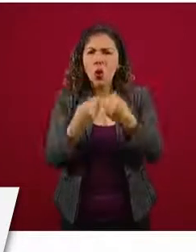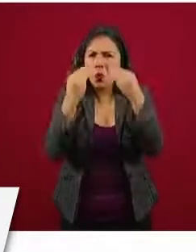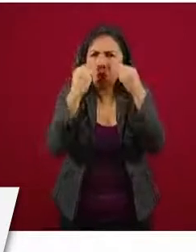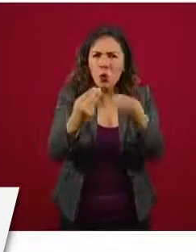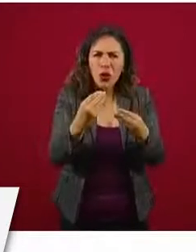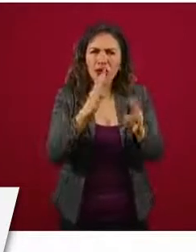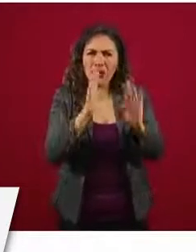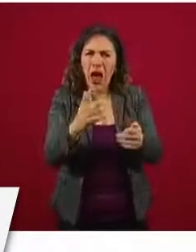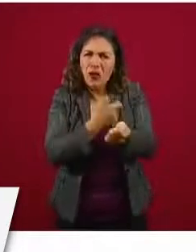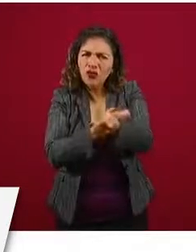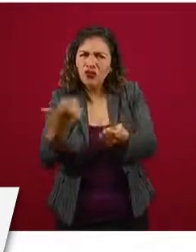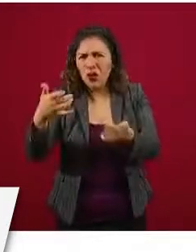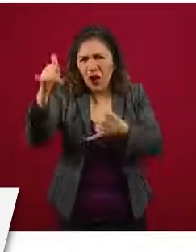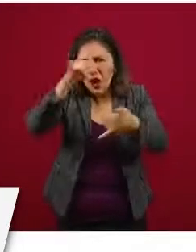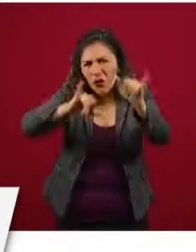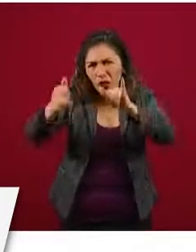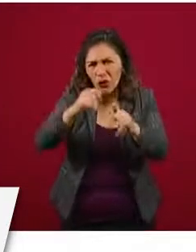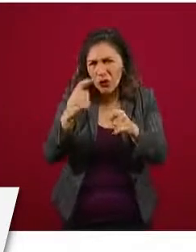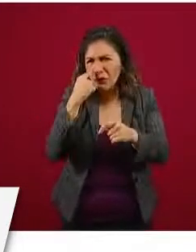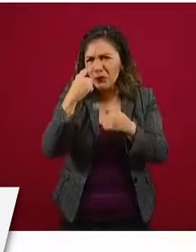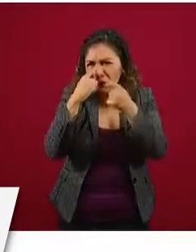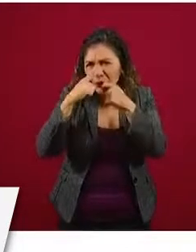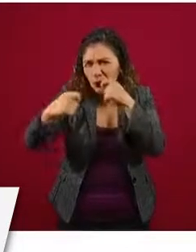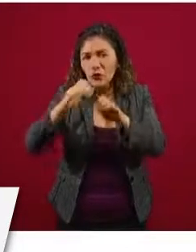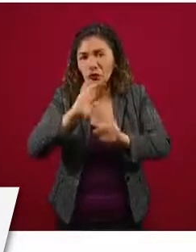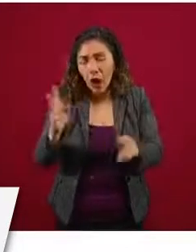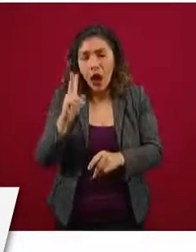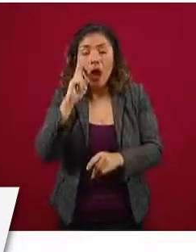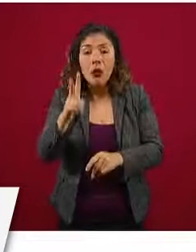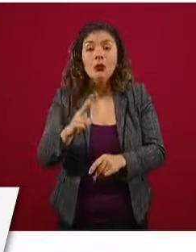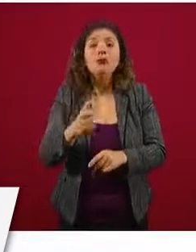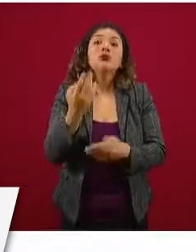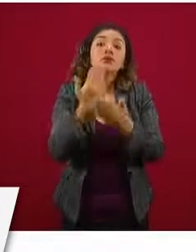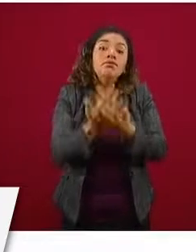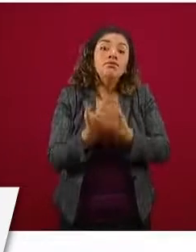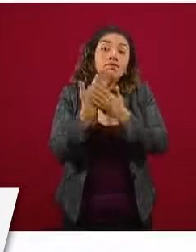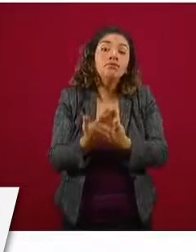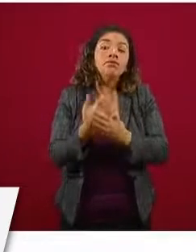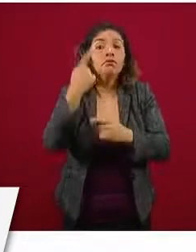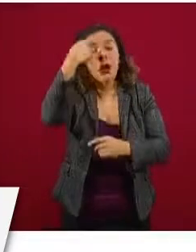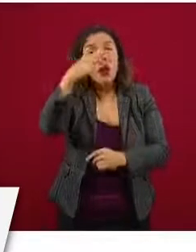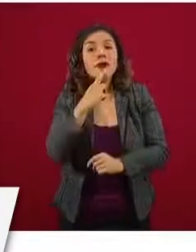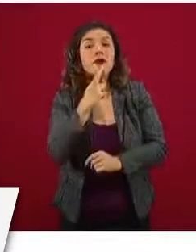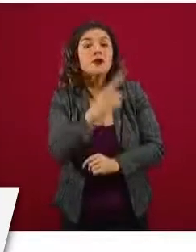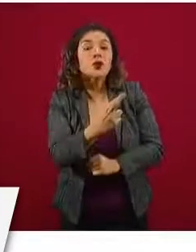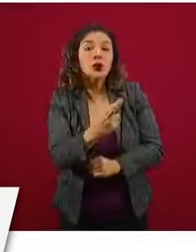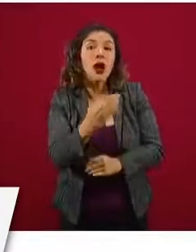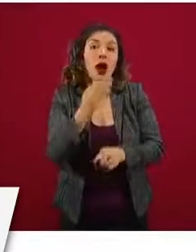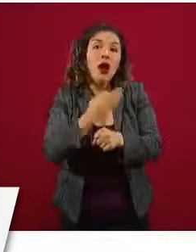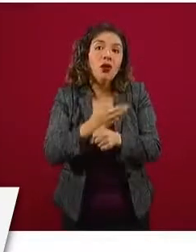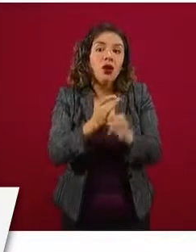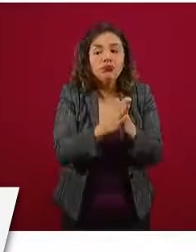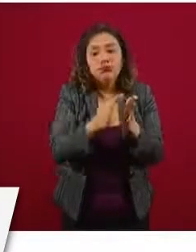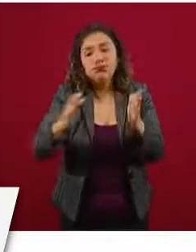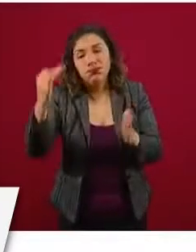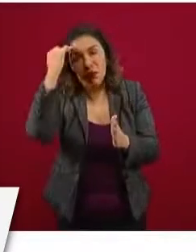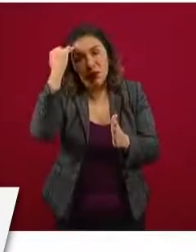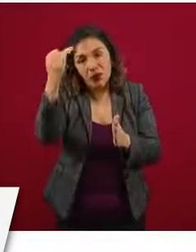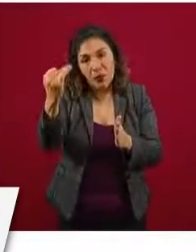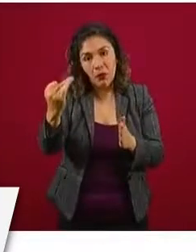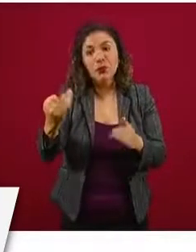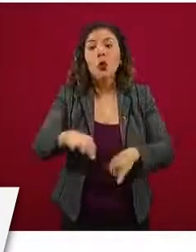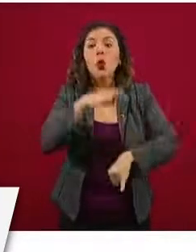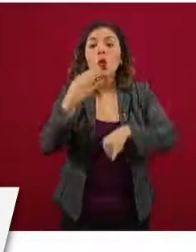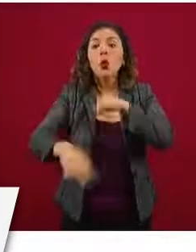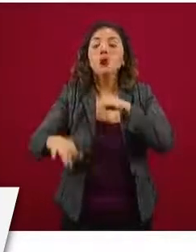para diagnóstico por laboratorio y durante algunos días se está en espera de ese resultado de laboratorio. Y